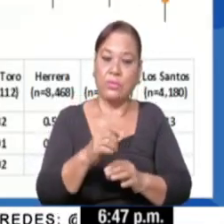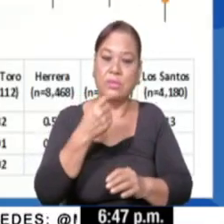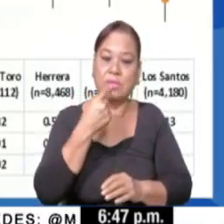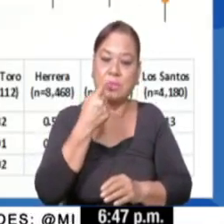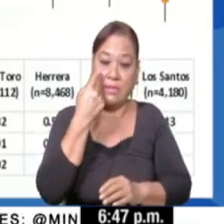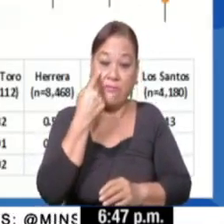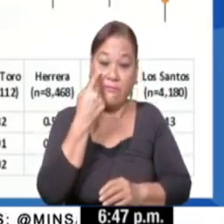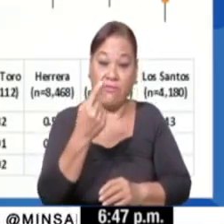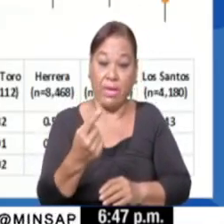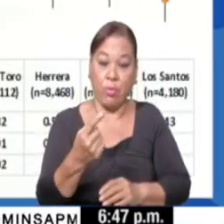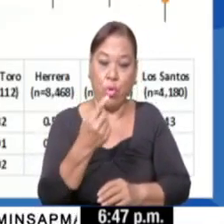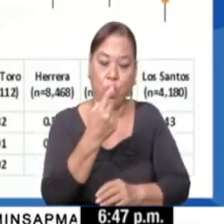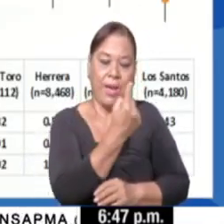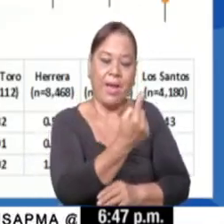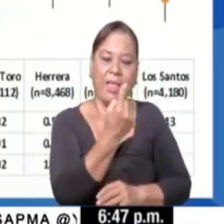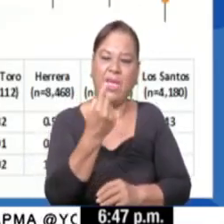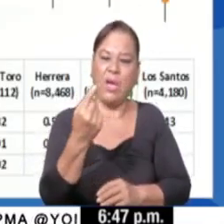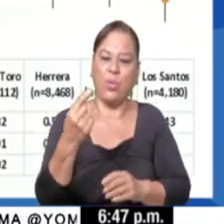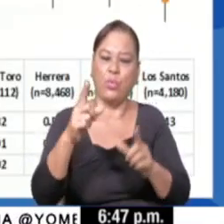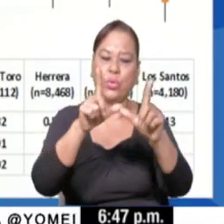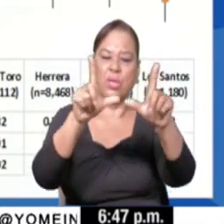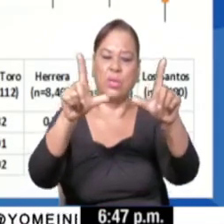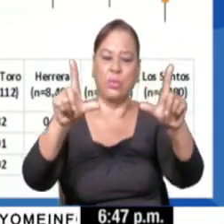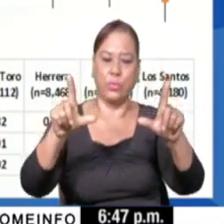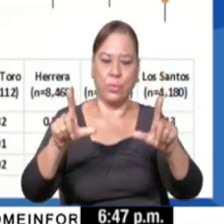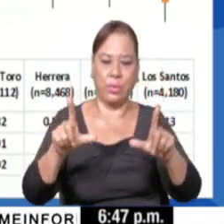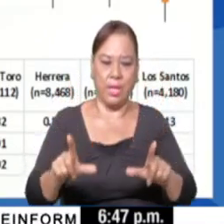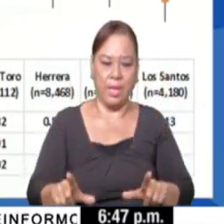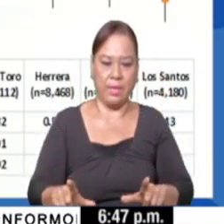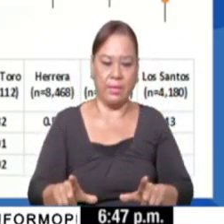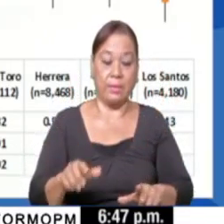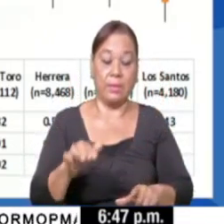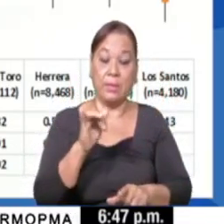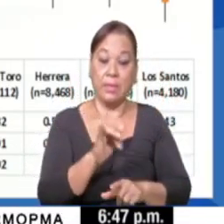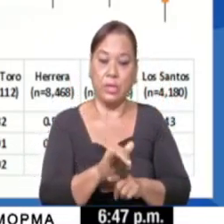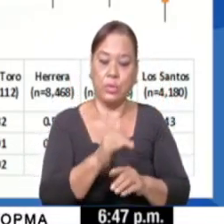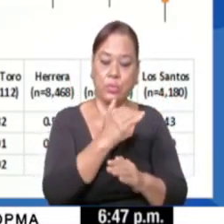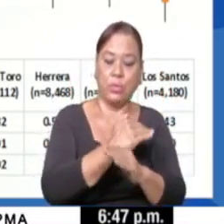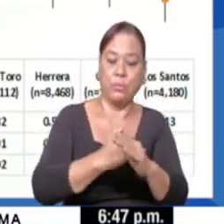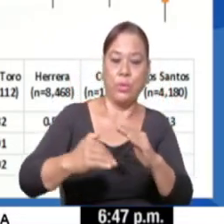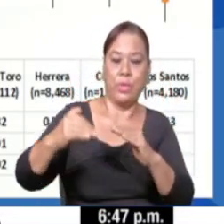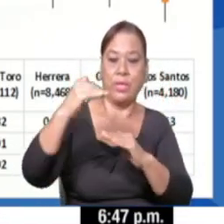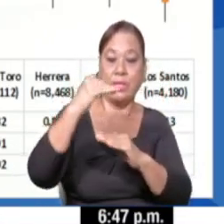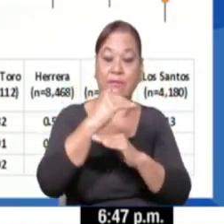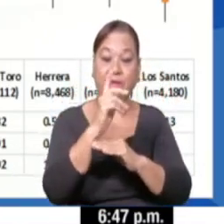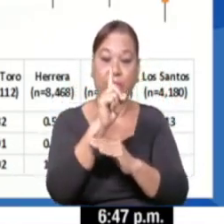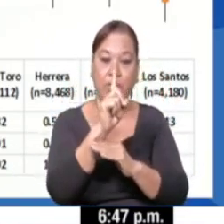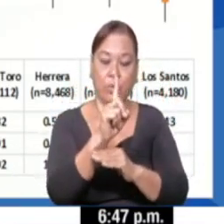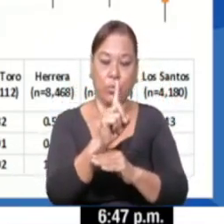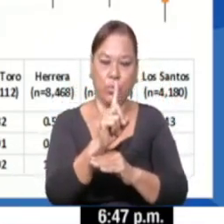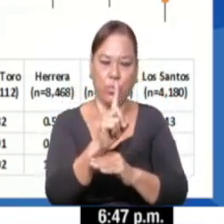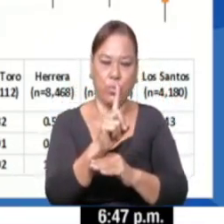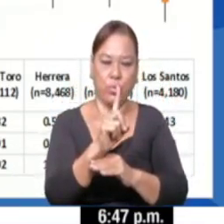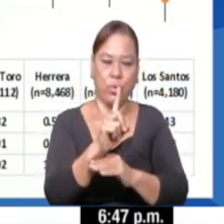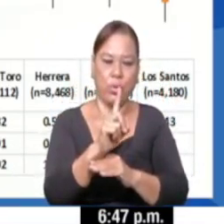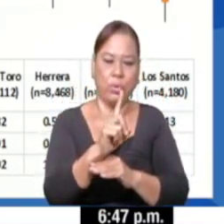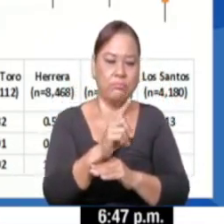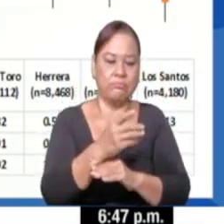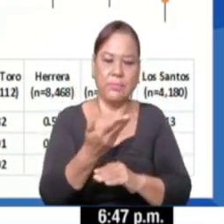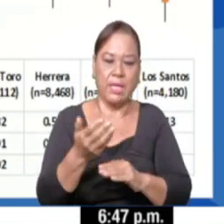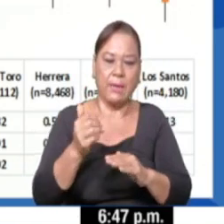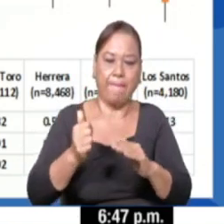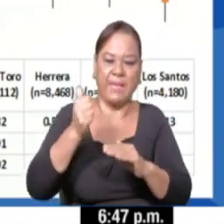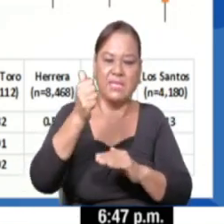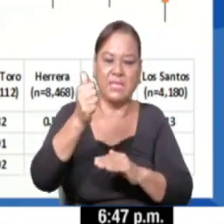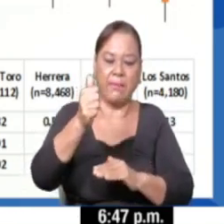por cada una de las diferentes regiones, las regiones que se mantienen por encima de 1, principalmente, pues,